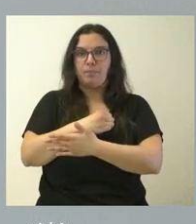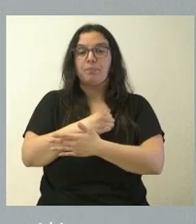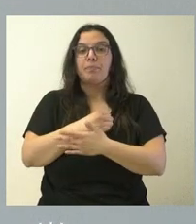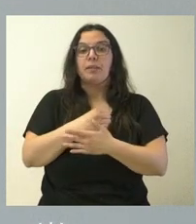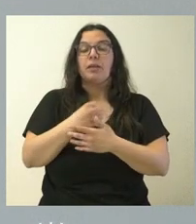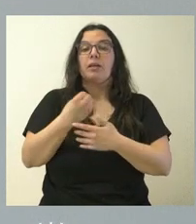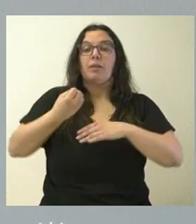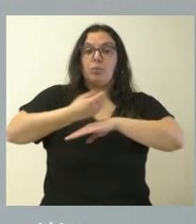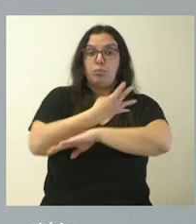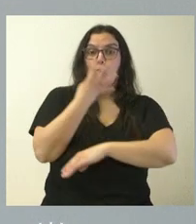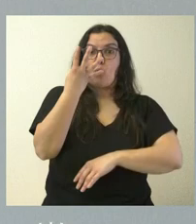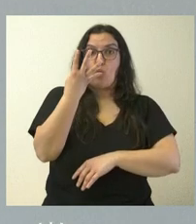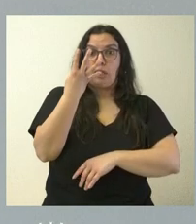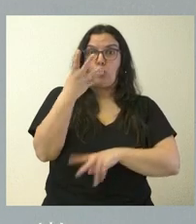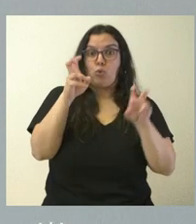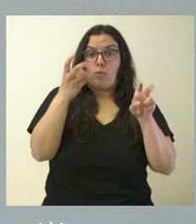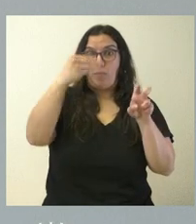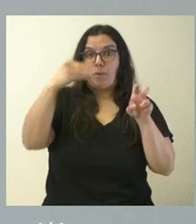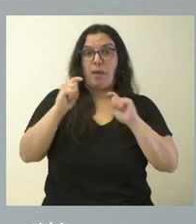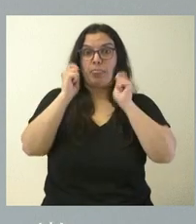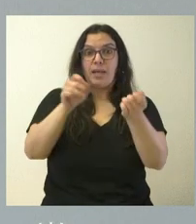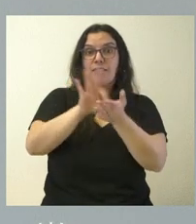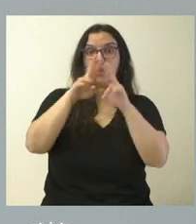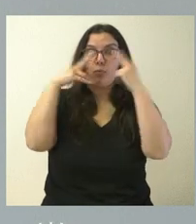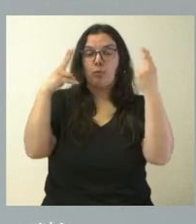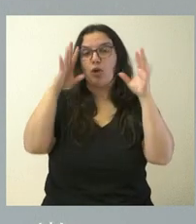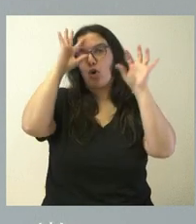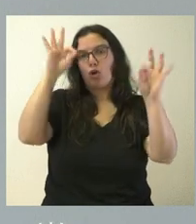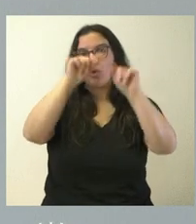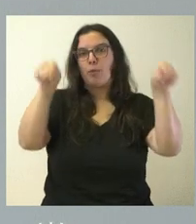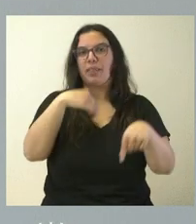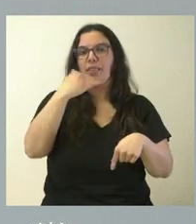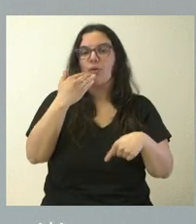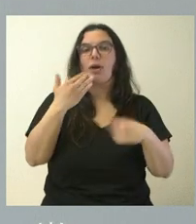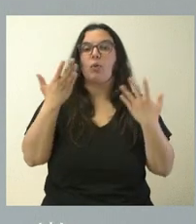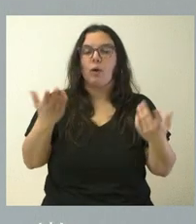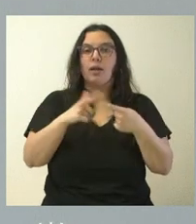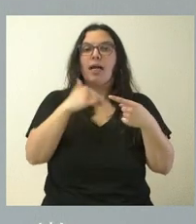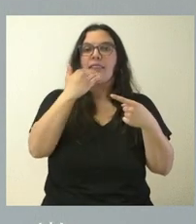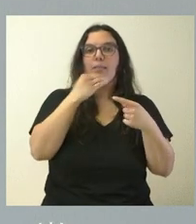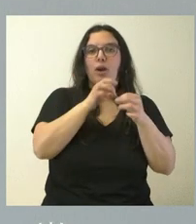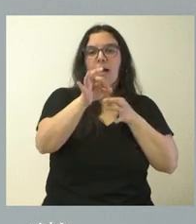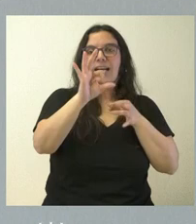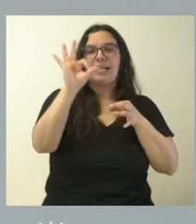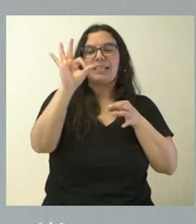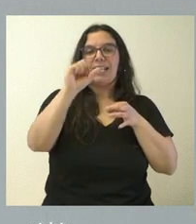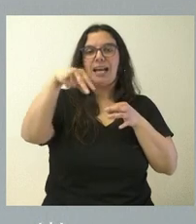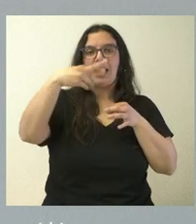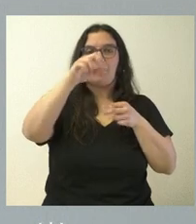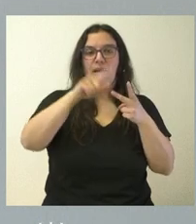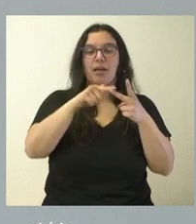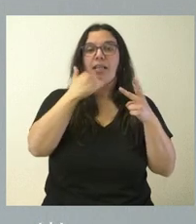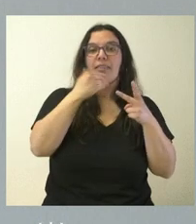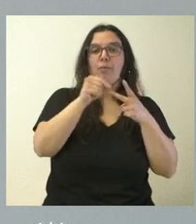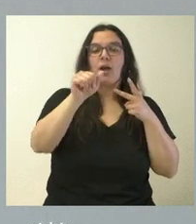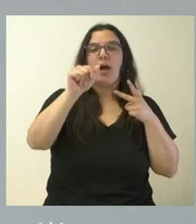trayectos que, lógicamente, están en la provincia de Zamora son, en este caso, Zamora-Sanabria, Zamora